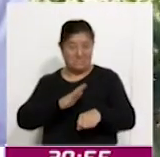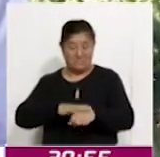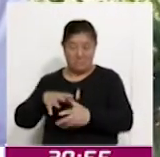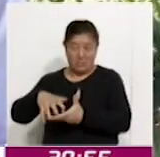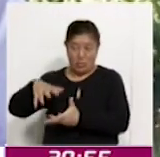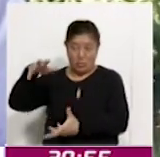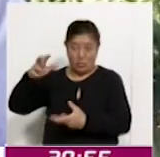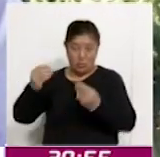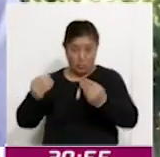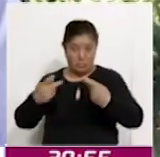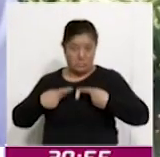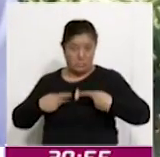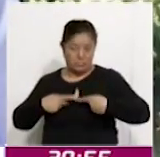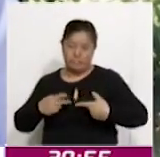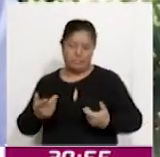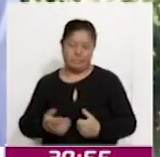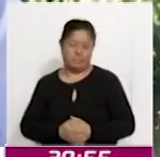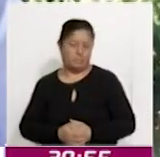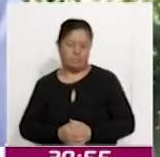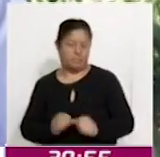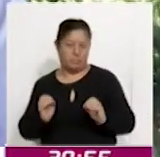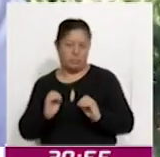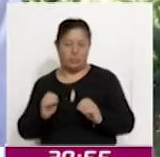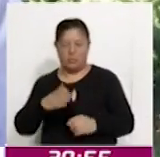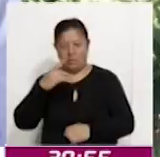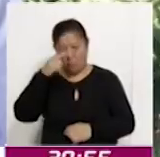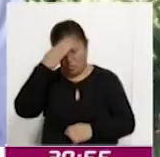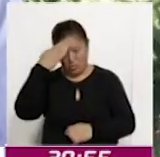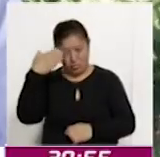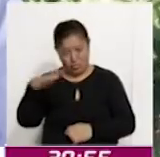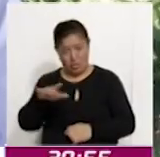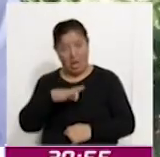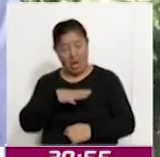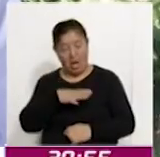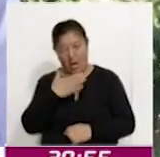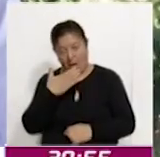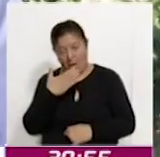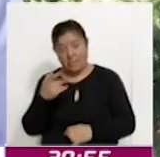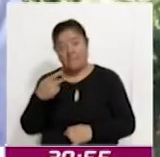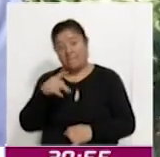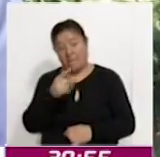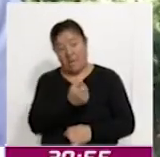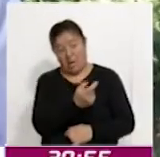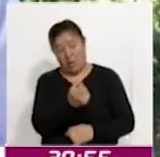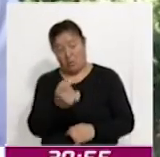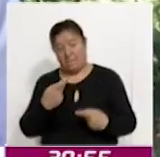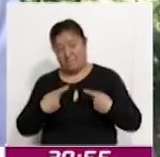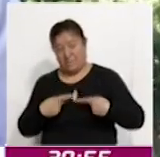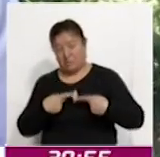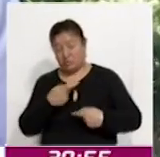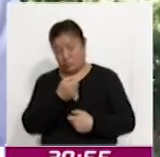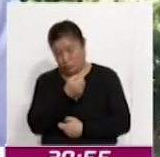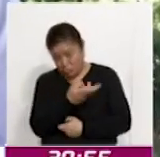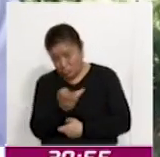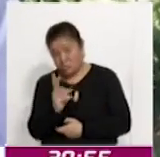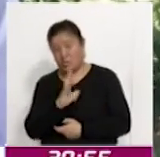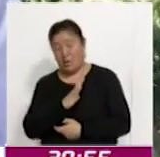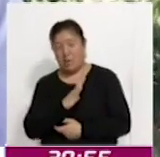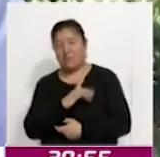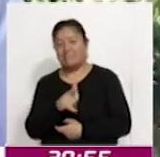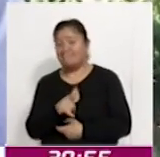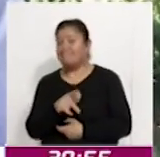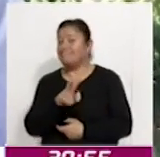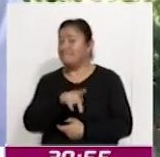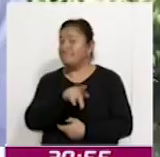diagnóstico o de mayor incidencia. Pero los pacientes que en algún punto llegan a padecerlo, la tasa de